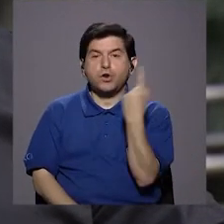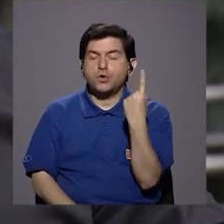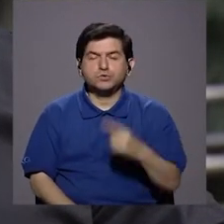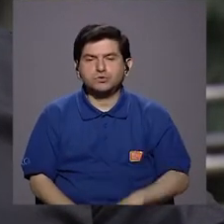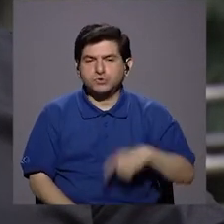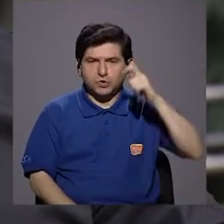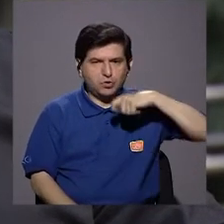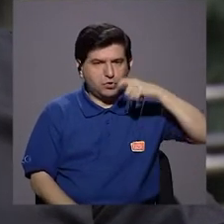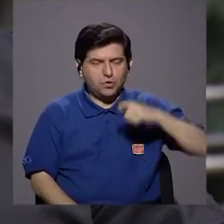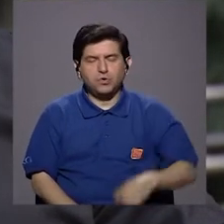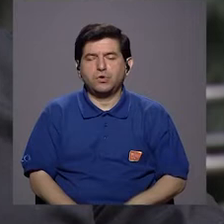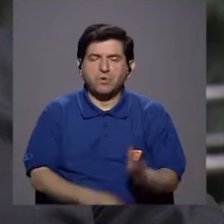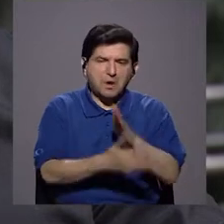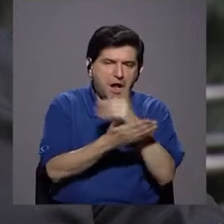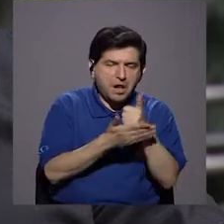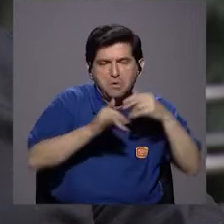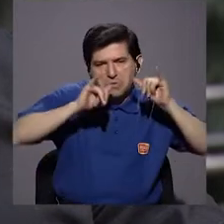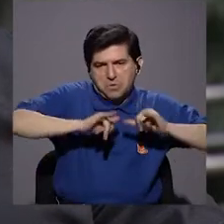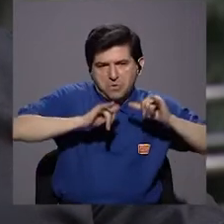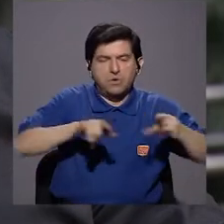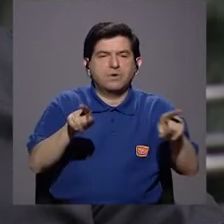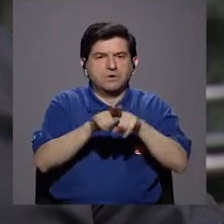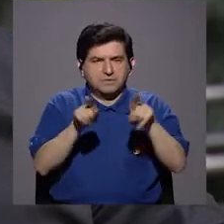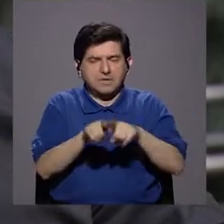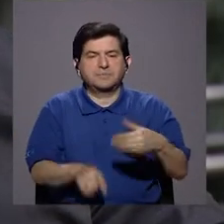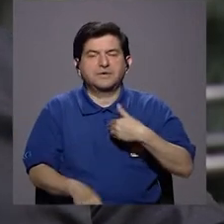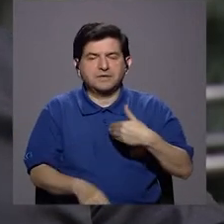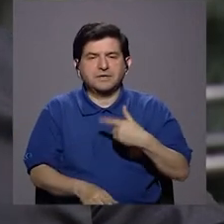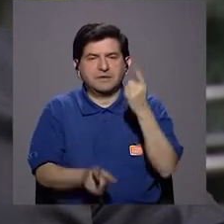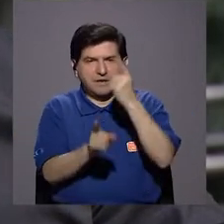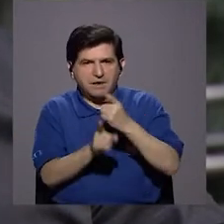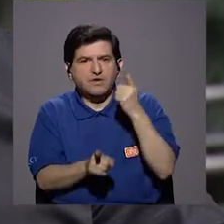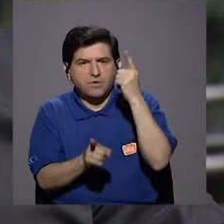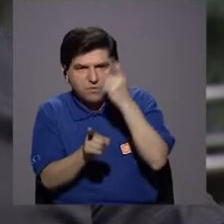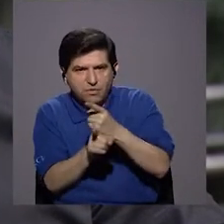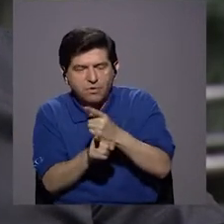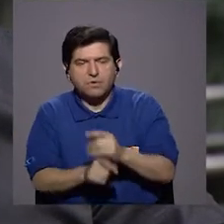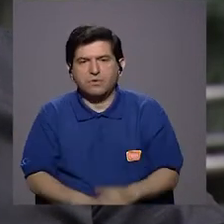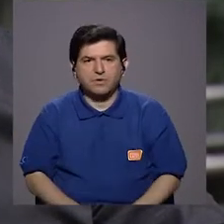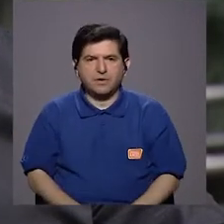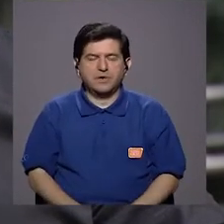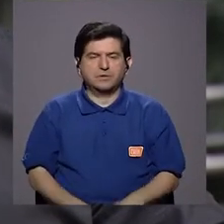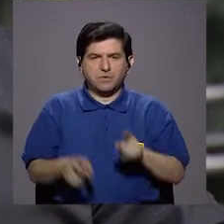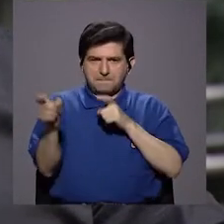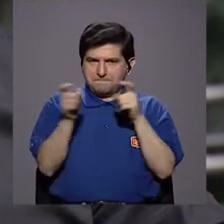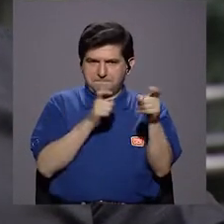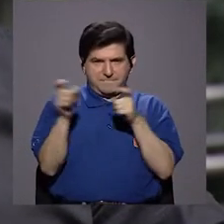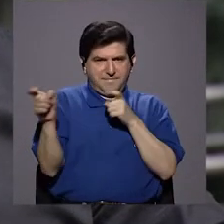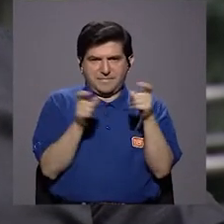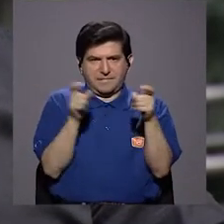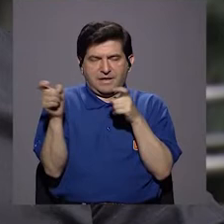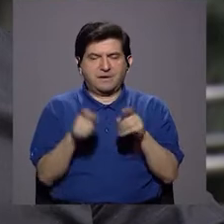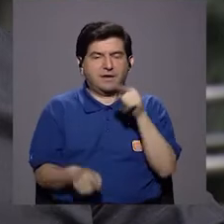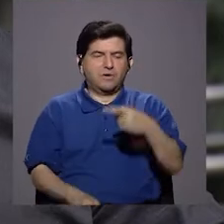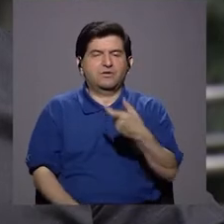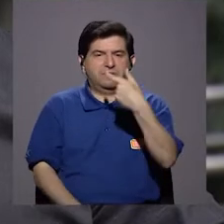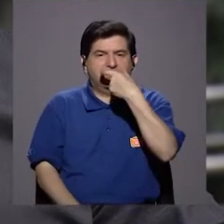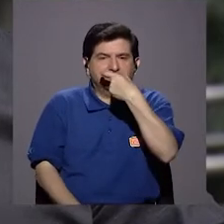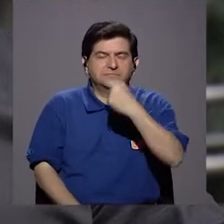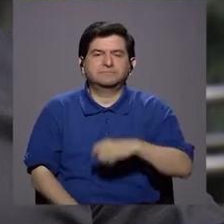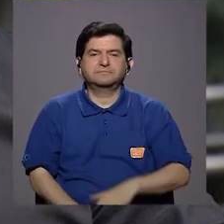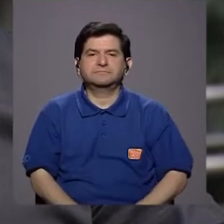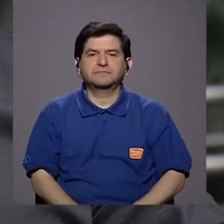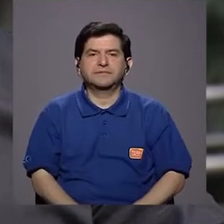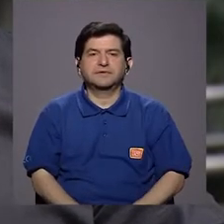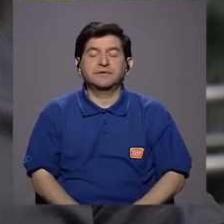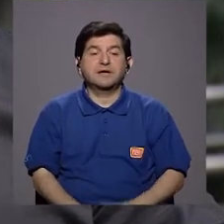Que no solamente cepillarse los dientes remanentes, sino también tener un adecuado manejo de esas